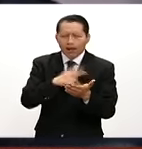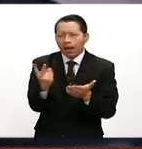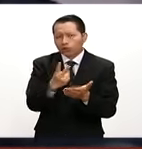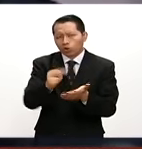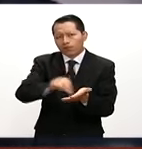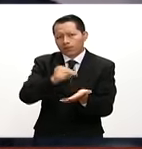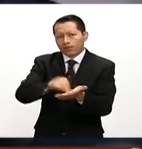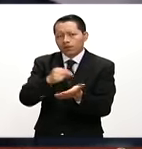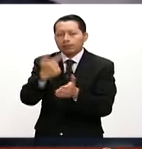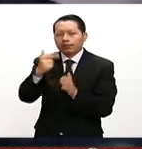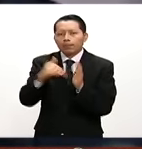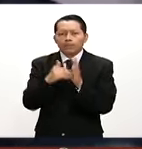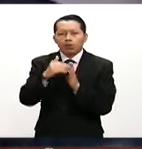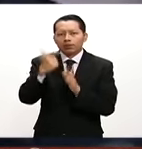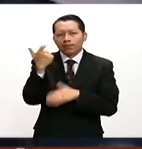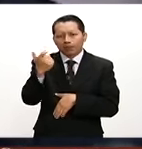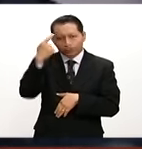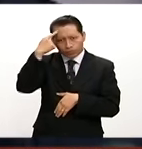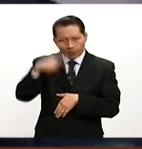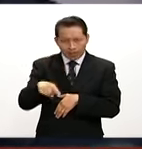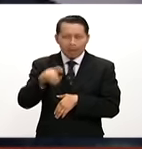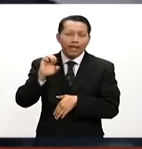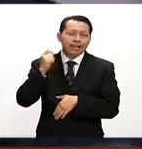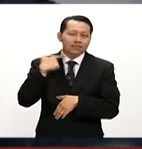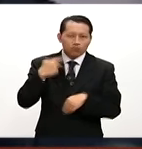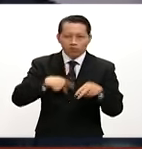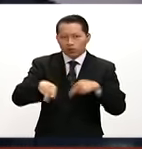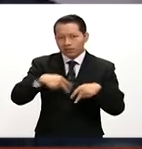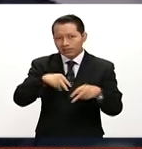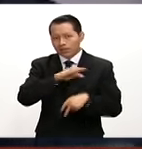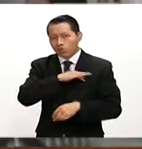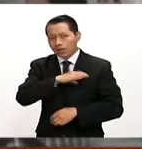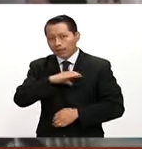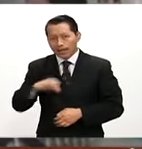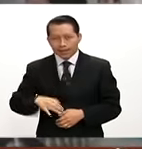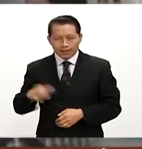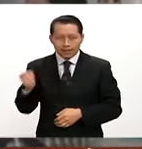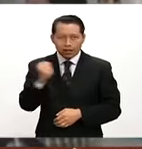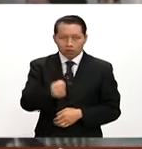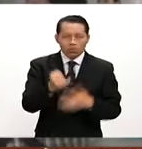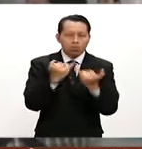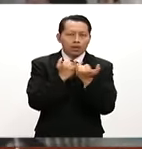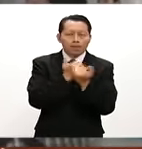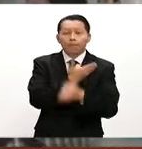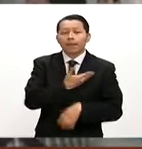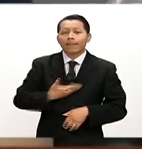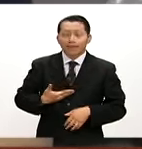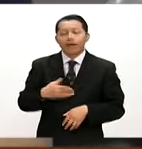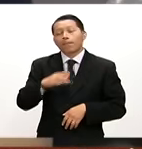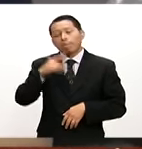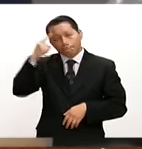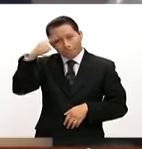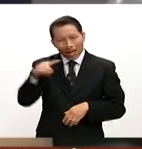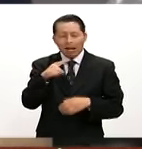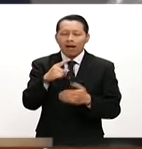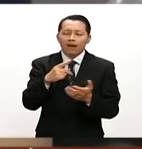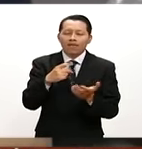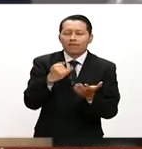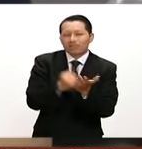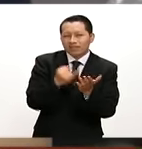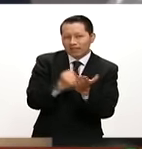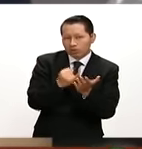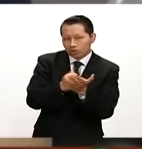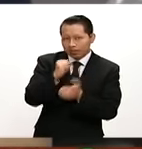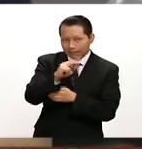partes por siete millones de pesos para que el exfusbolista fuera su candidato. El presidente de la Comisión de Fiscalización del INE, Ciro Murayama,